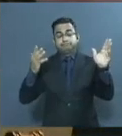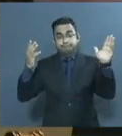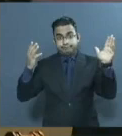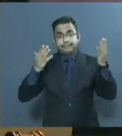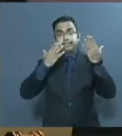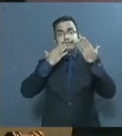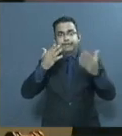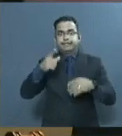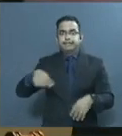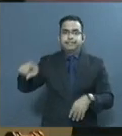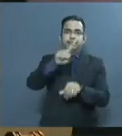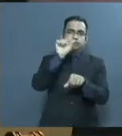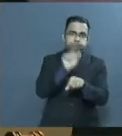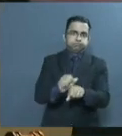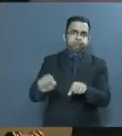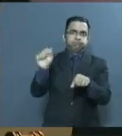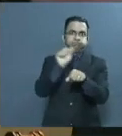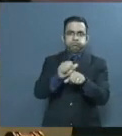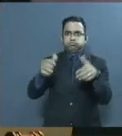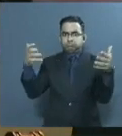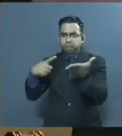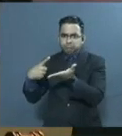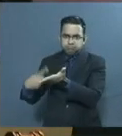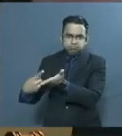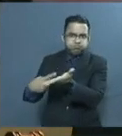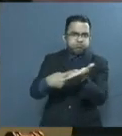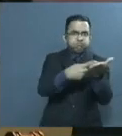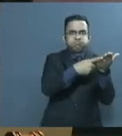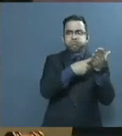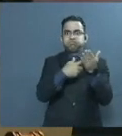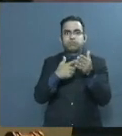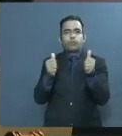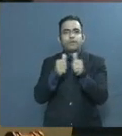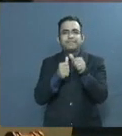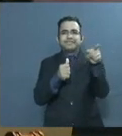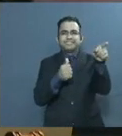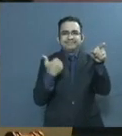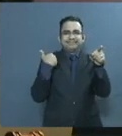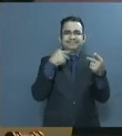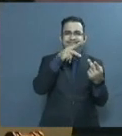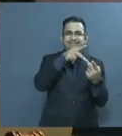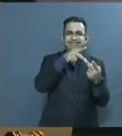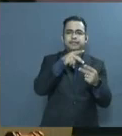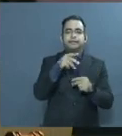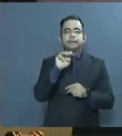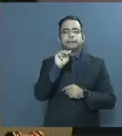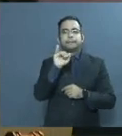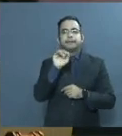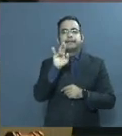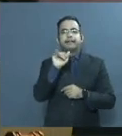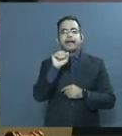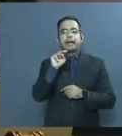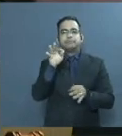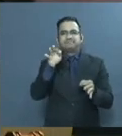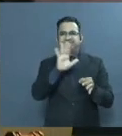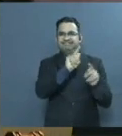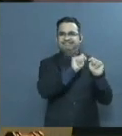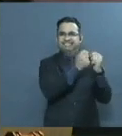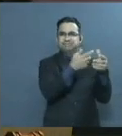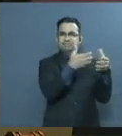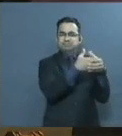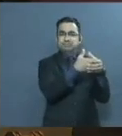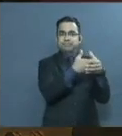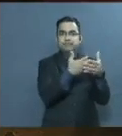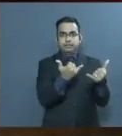al trabajo en conjunto y a la coordinación con la Procuradora General, la doctora Miriam Germán Brito y su equipo,